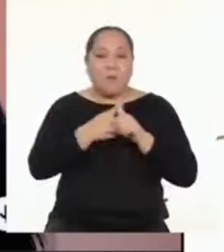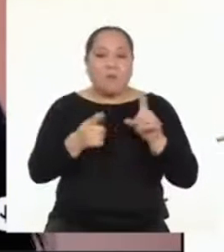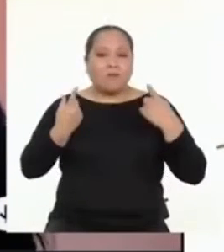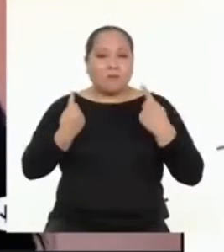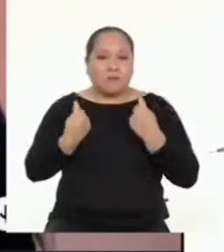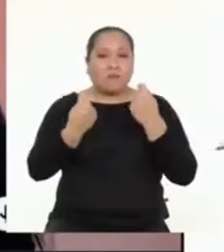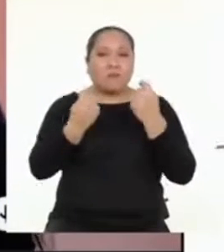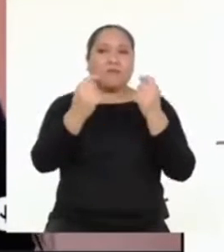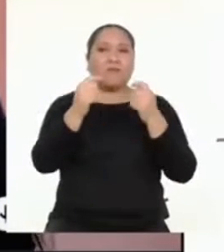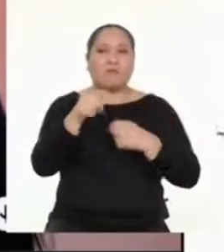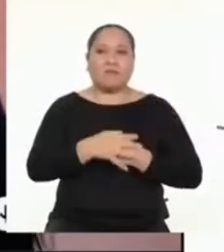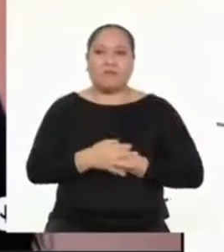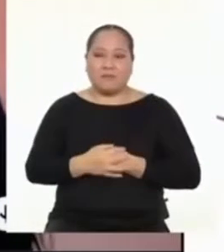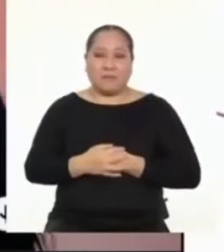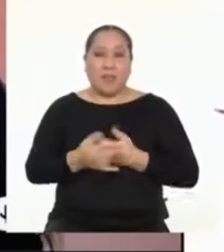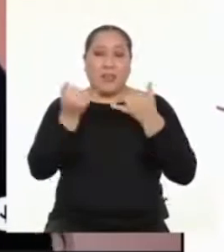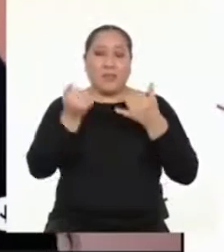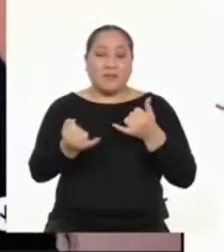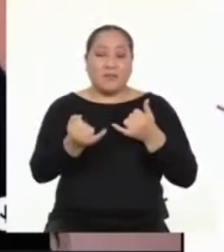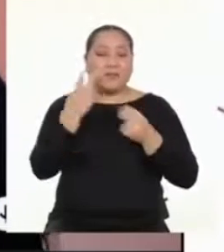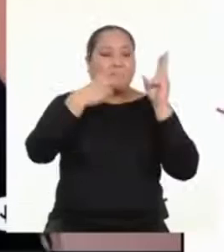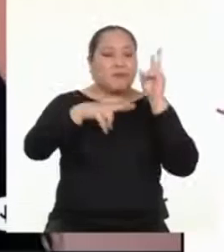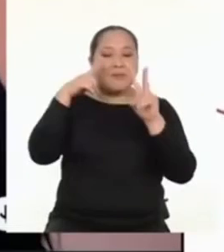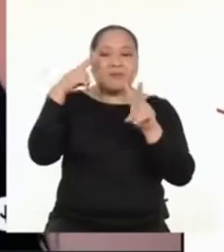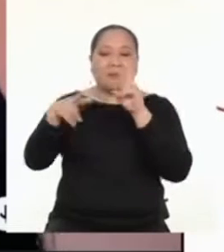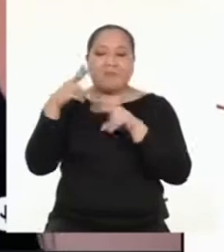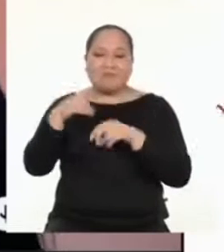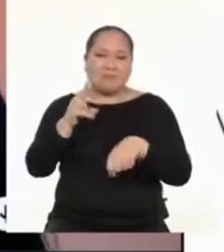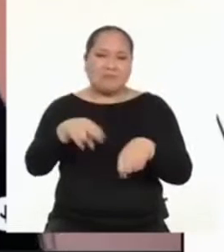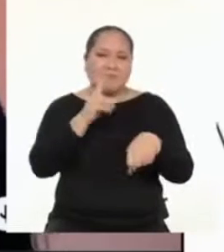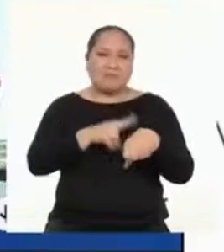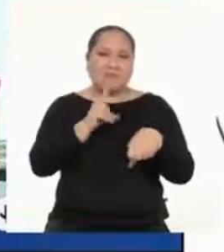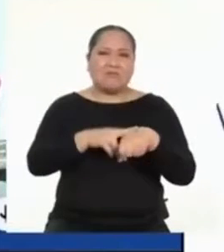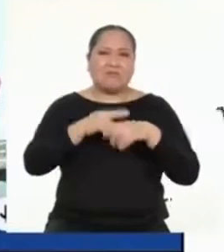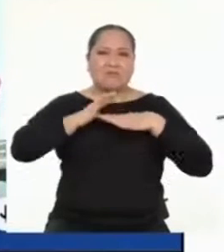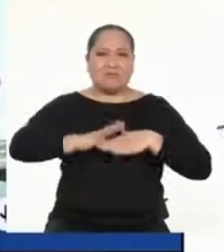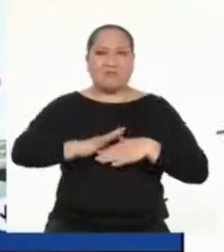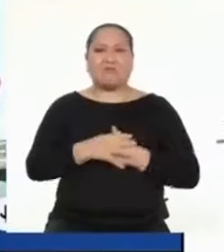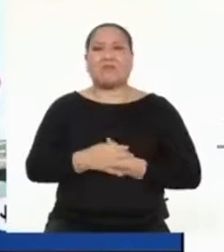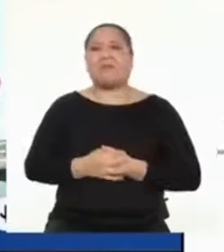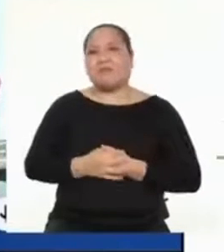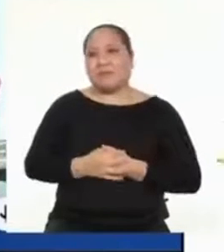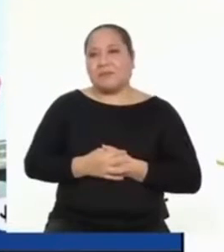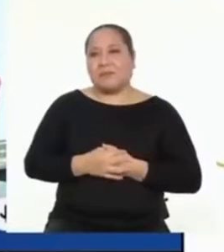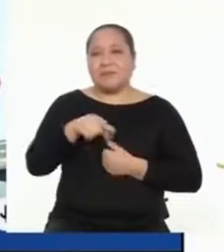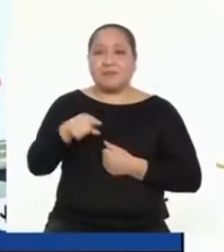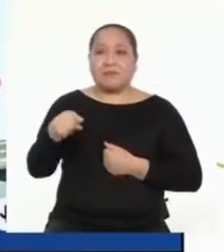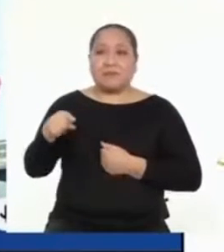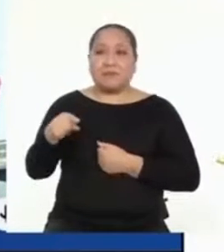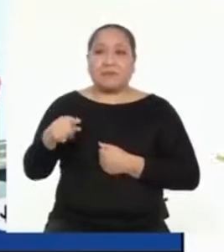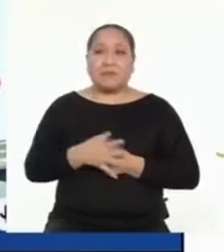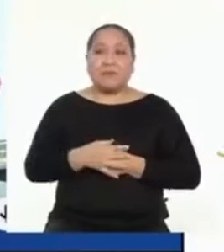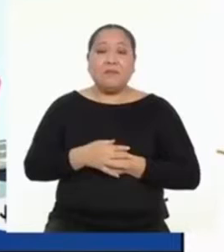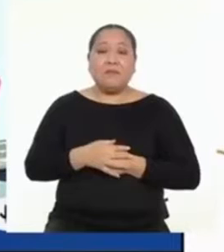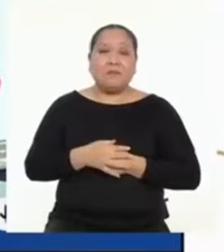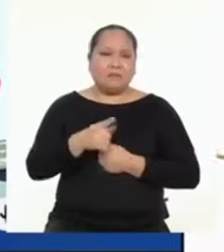sobrellevarlo y ahora lo tomo como algo normal y tranquila. ¿Tienen alguna estrategia que les